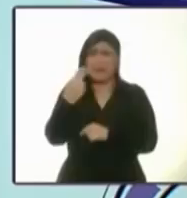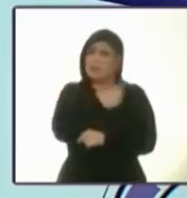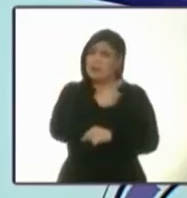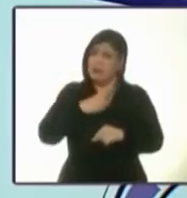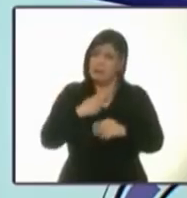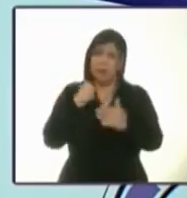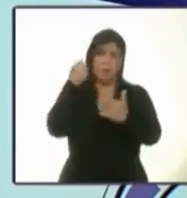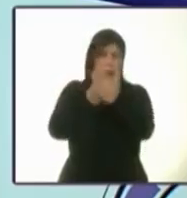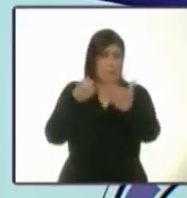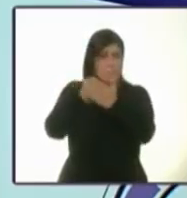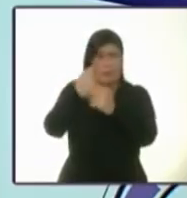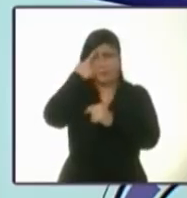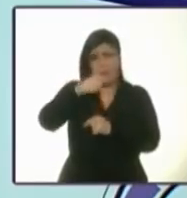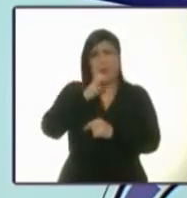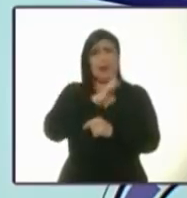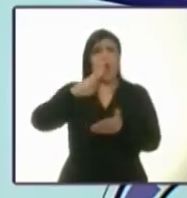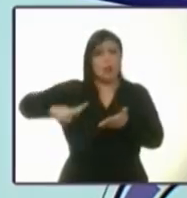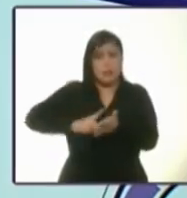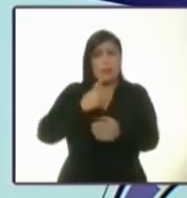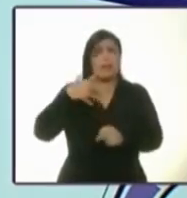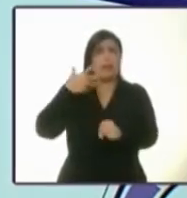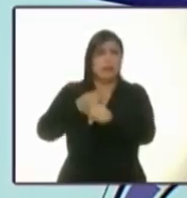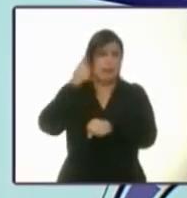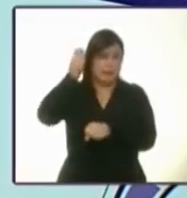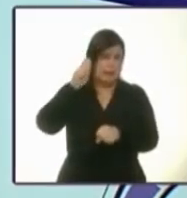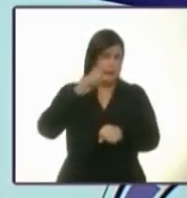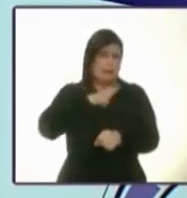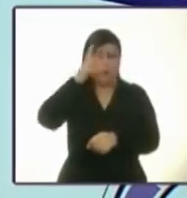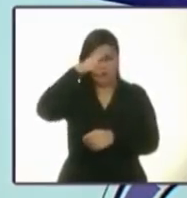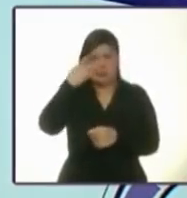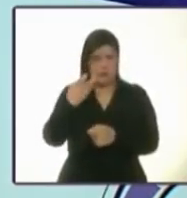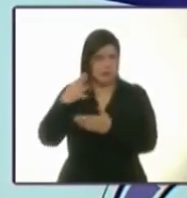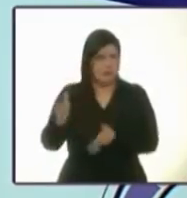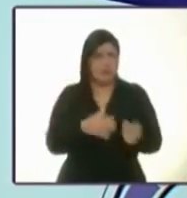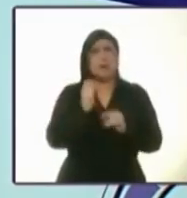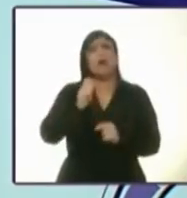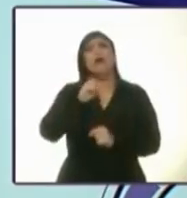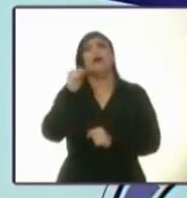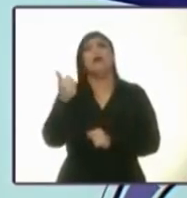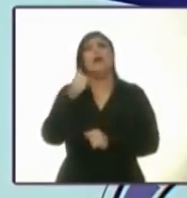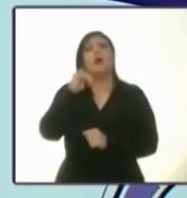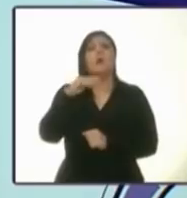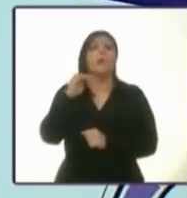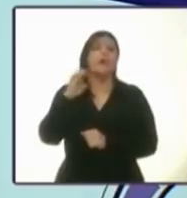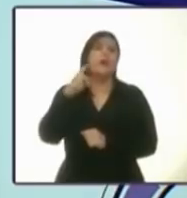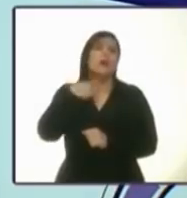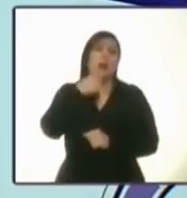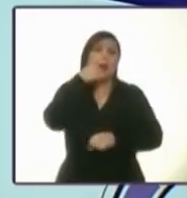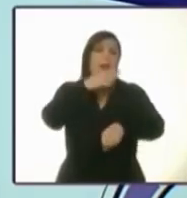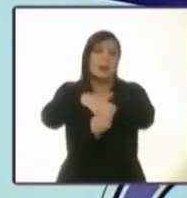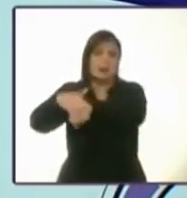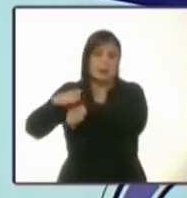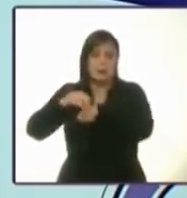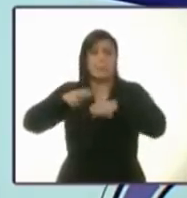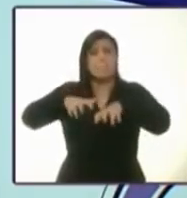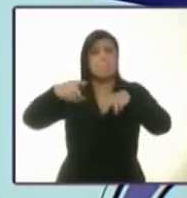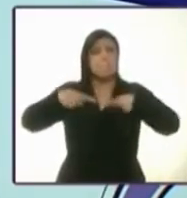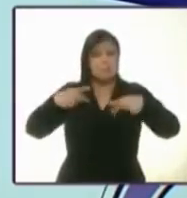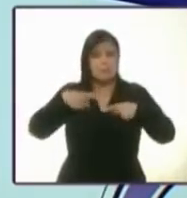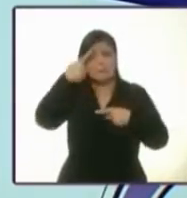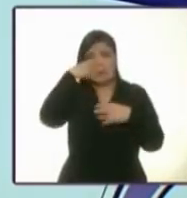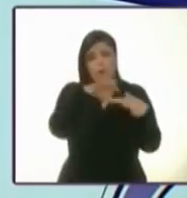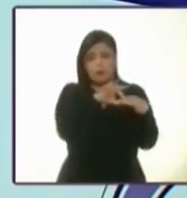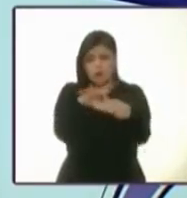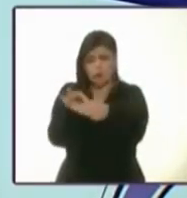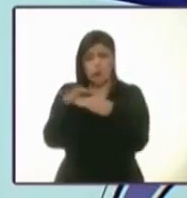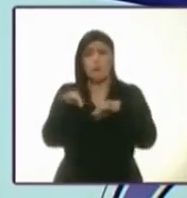levantando la voz, que esto no se repita. Juan Manuel, lo que yo haría concretamente sería convocar a la ciudadanía a que juntos